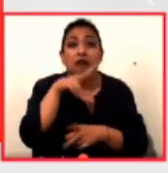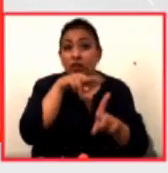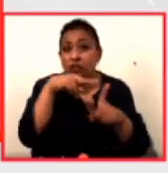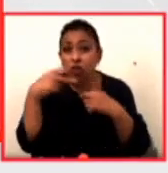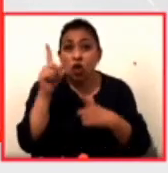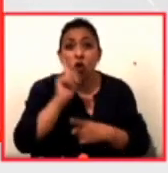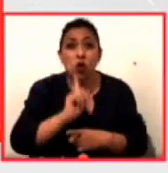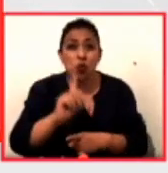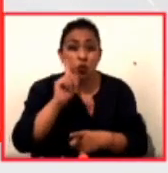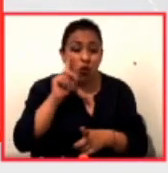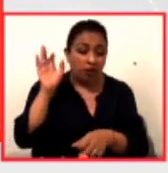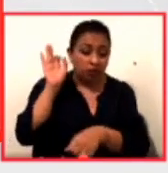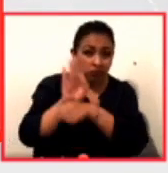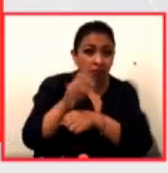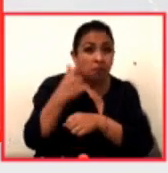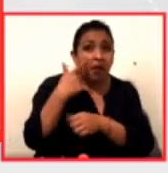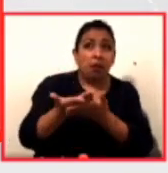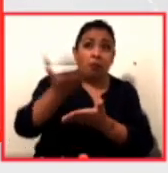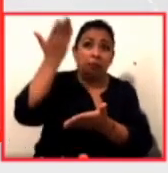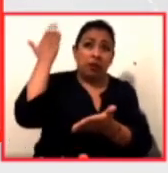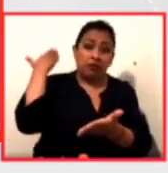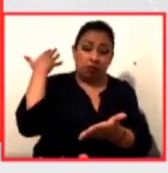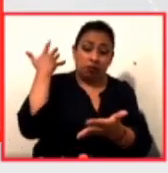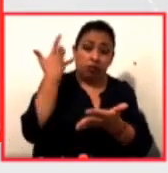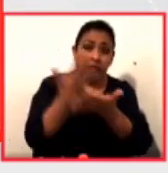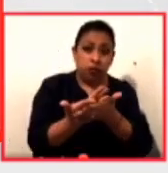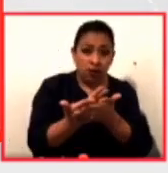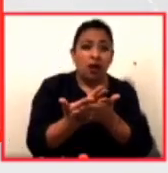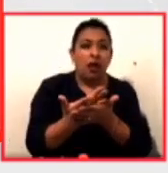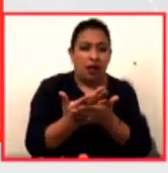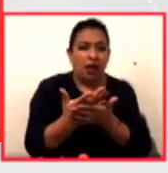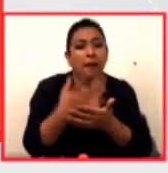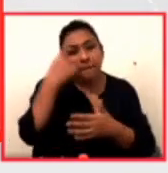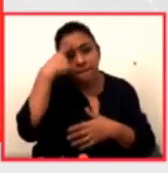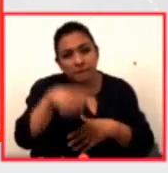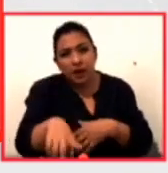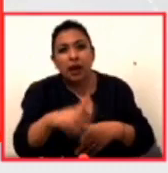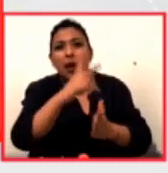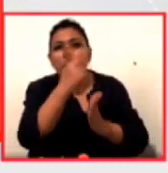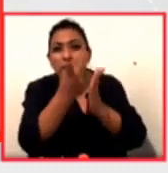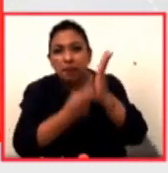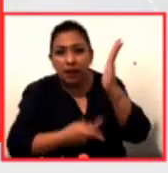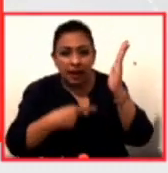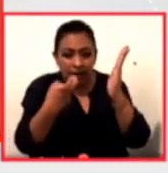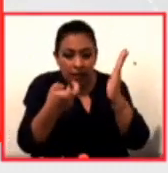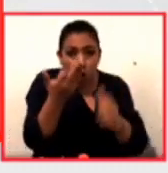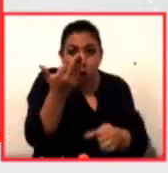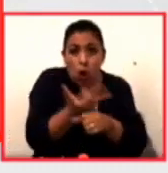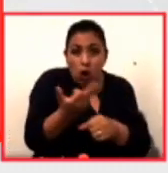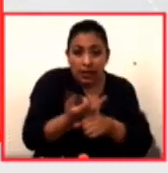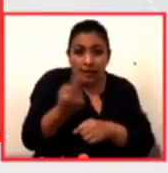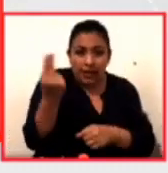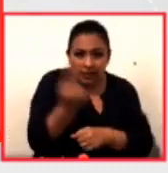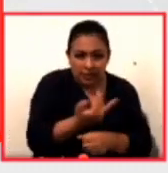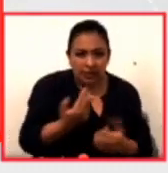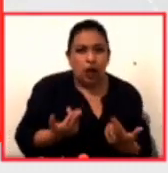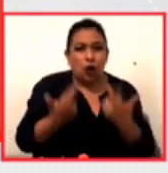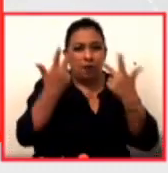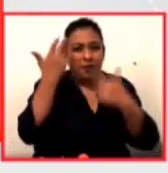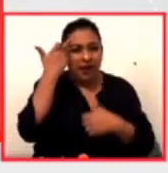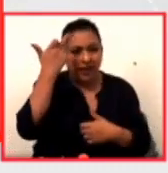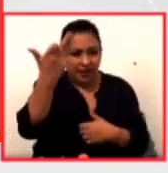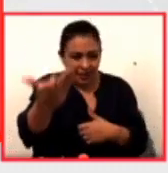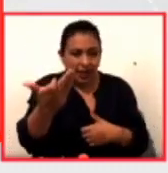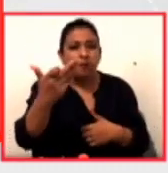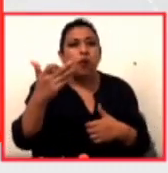género parte de la revisión del pasado como el 8 y 9M para planear el futuro inmediato. Romper el tiempo, diálogos desde el